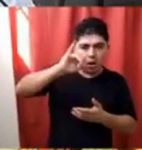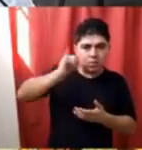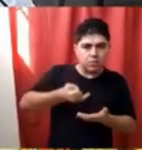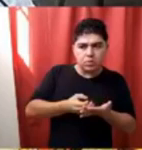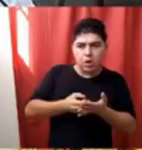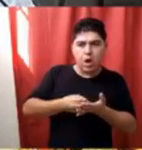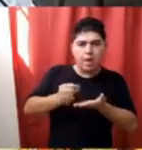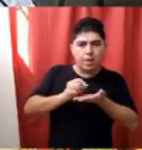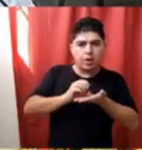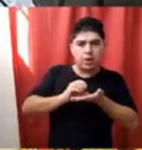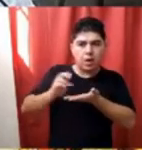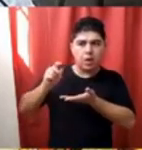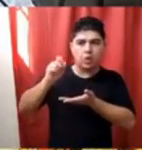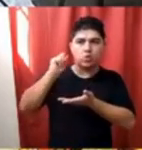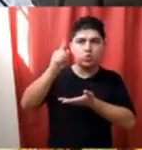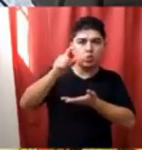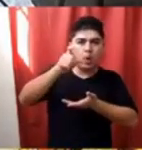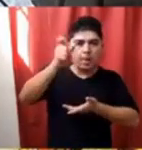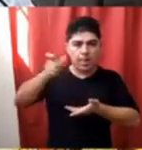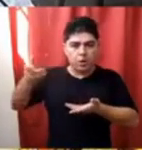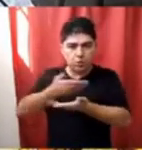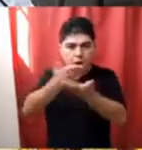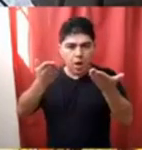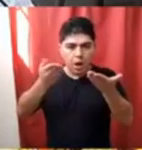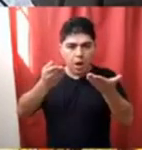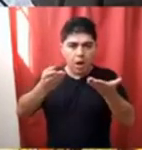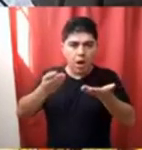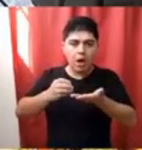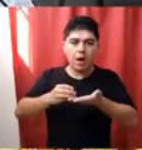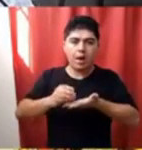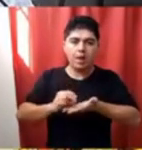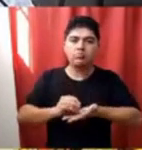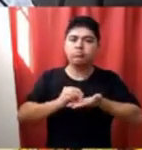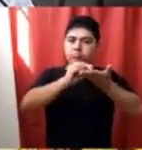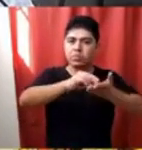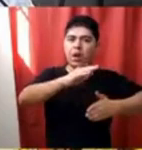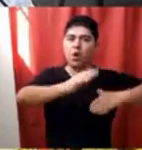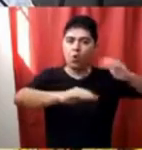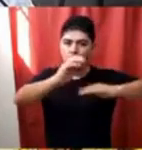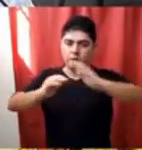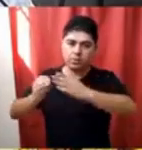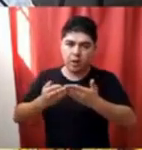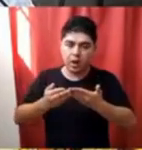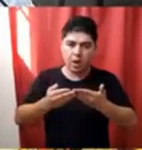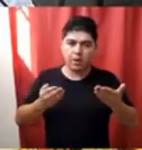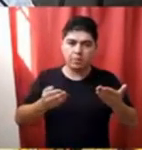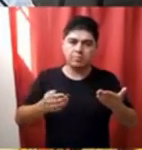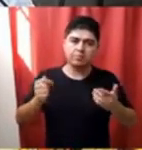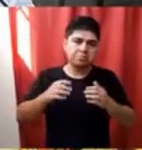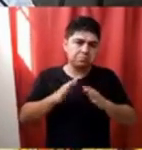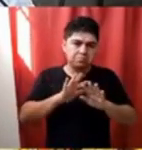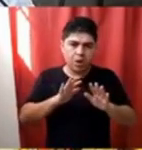vuelva realmente en obras necesarias para, en este caso, para este sector de la ciudad. Por lo demás, señora Presidenta,